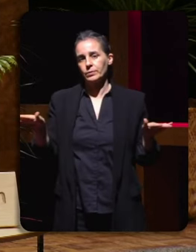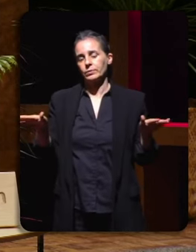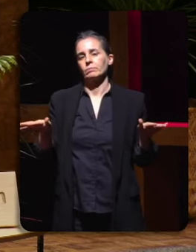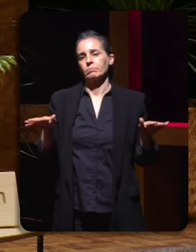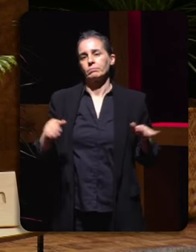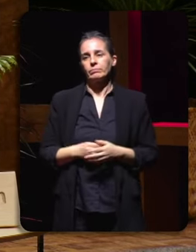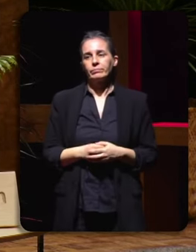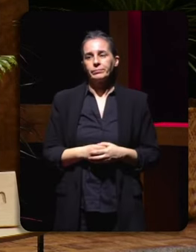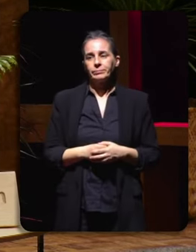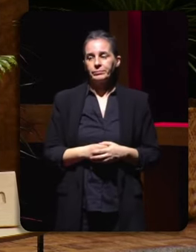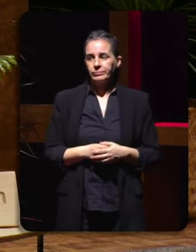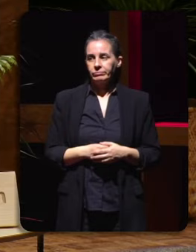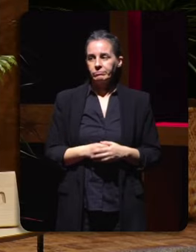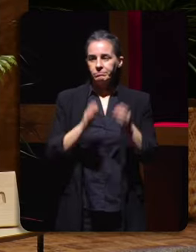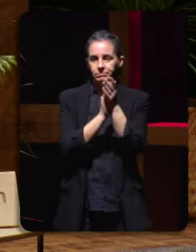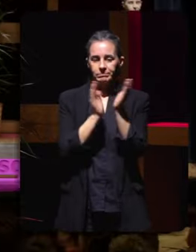sociedade